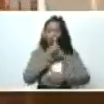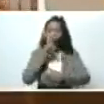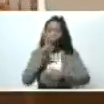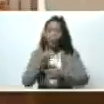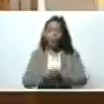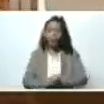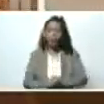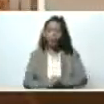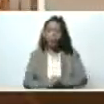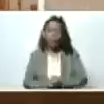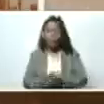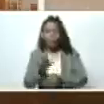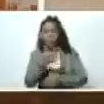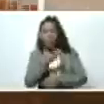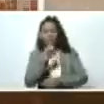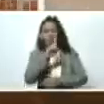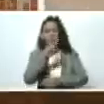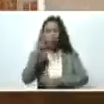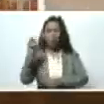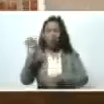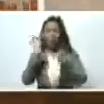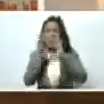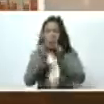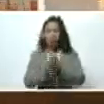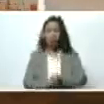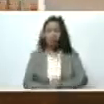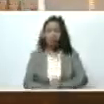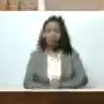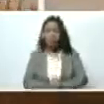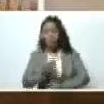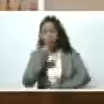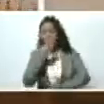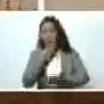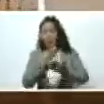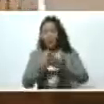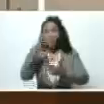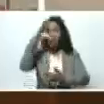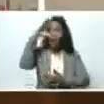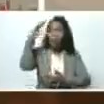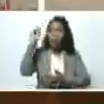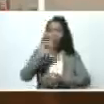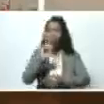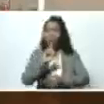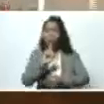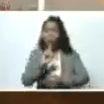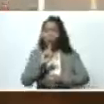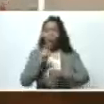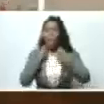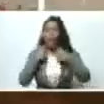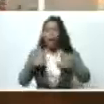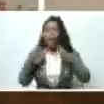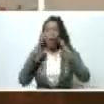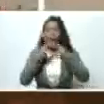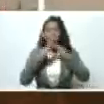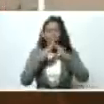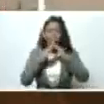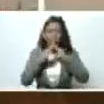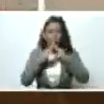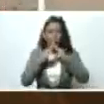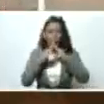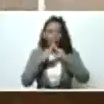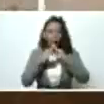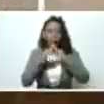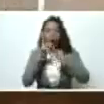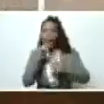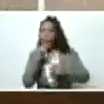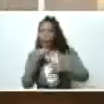presidente, unas 120 familias. Bueno, gracias a Dios no perdieron los hogares, la desgracia humana,